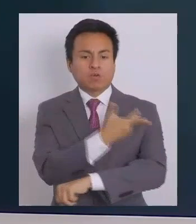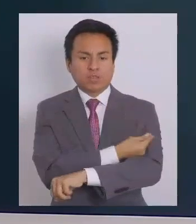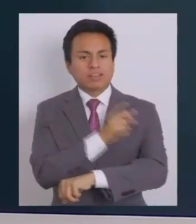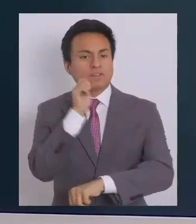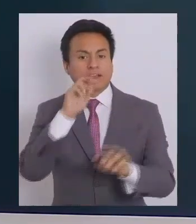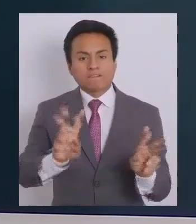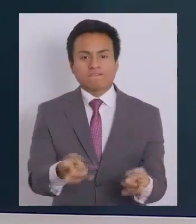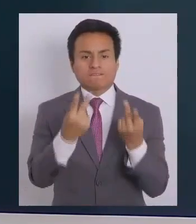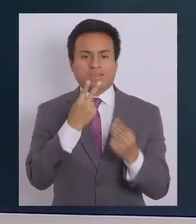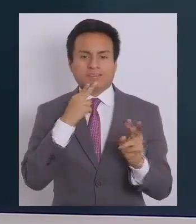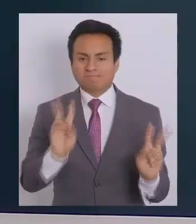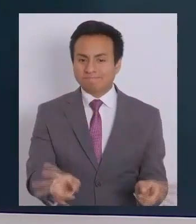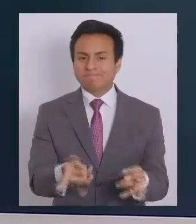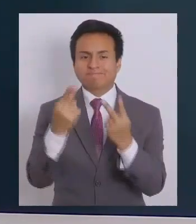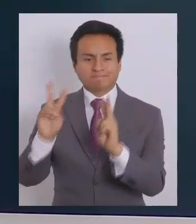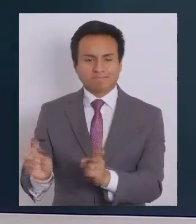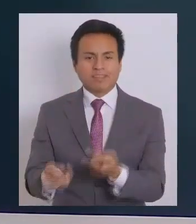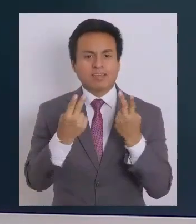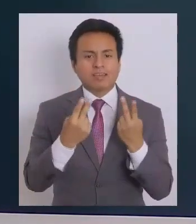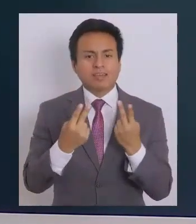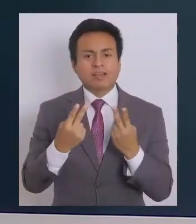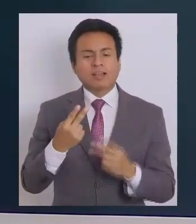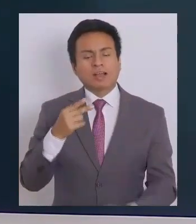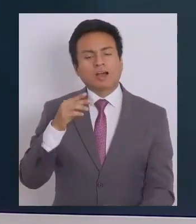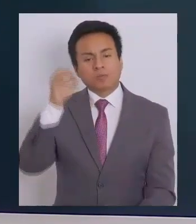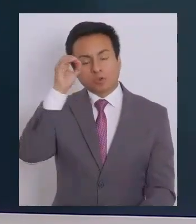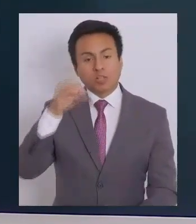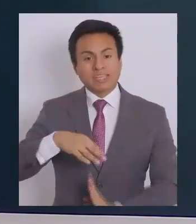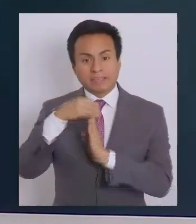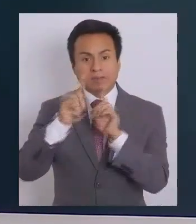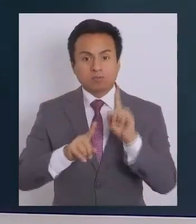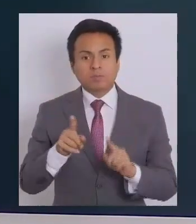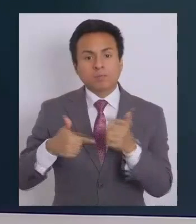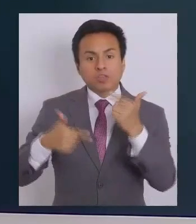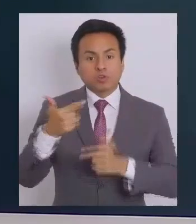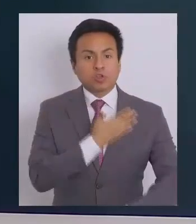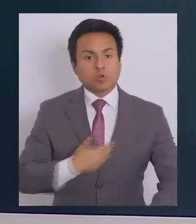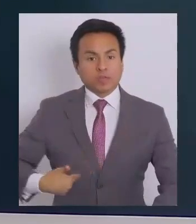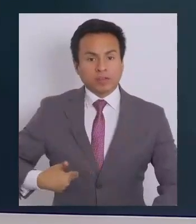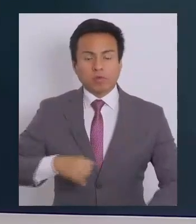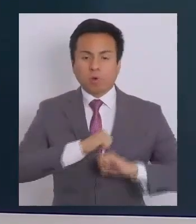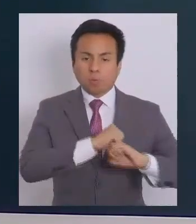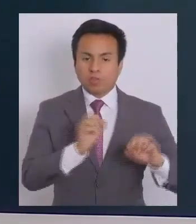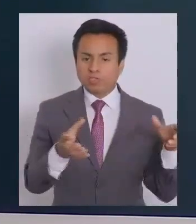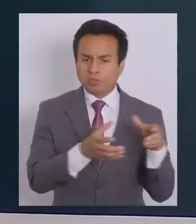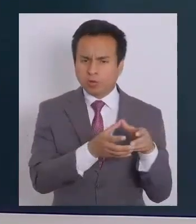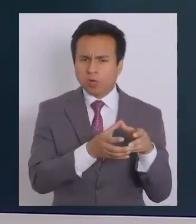vidas. Y queremos que, tanto los líderes de opinión como los políticos, de gobierno, de oposición,